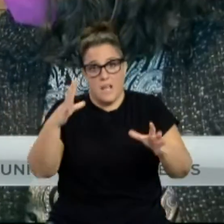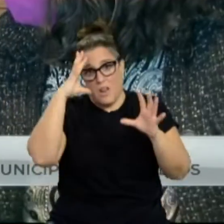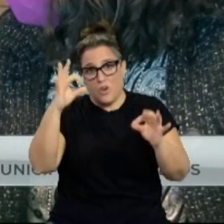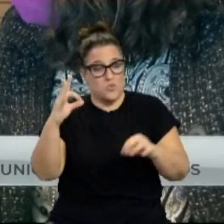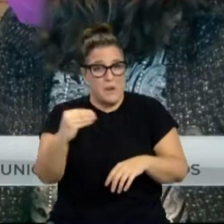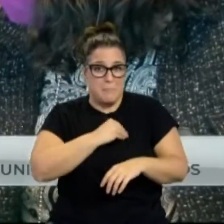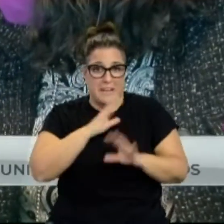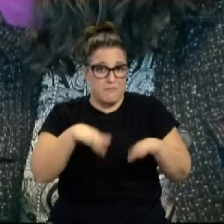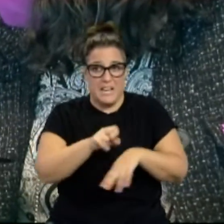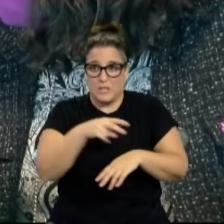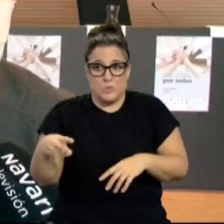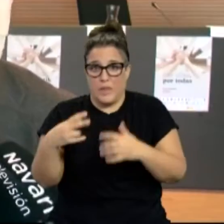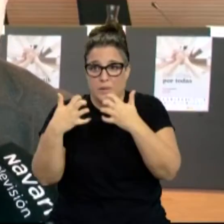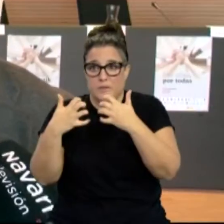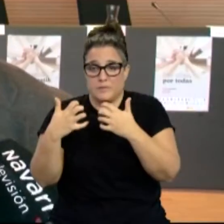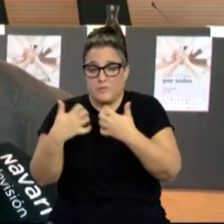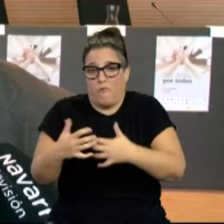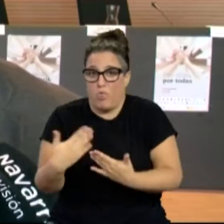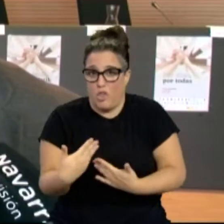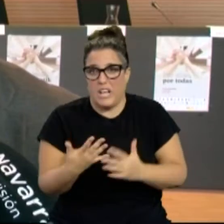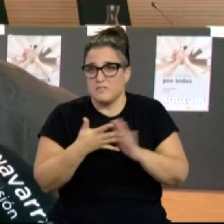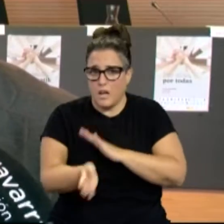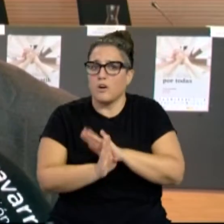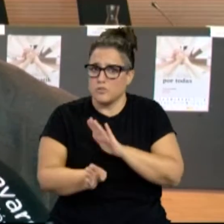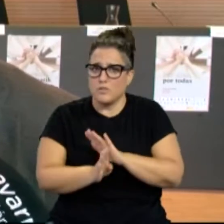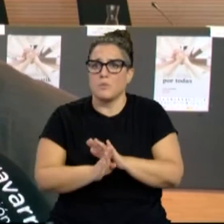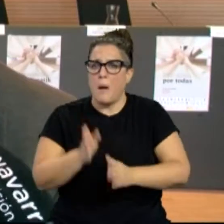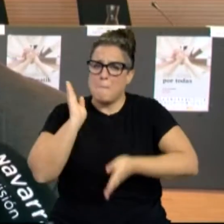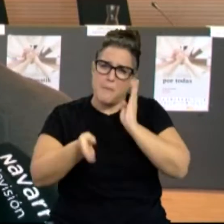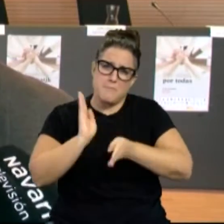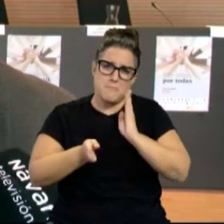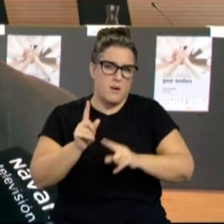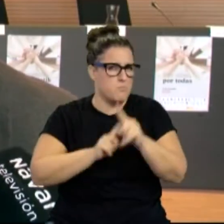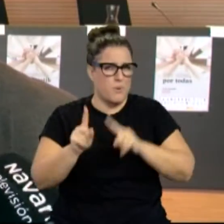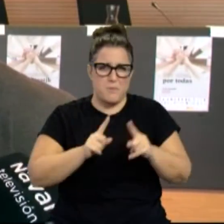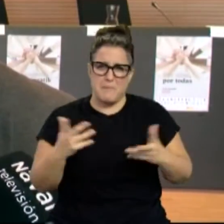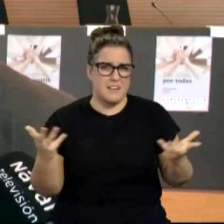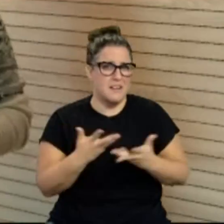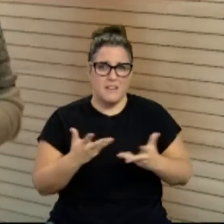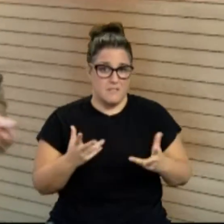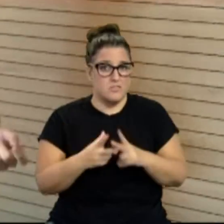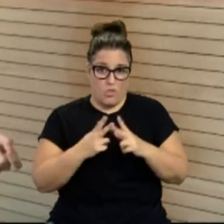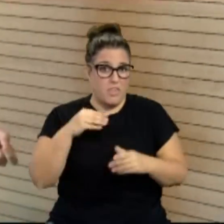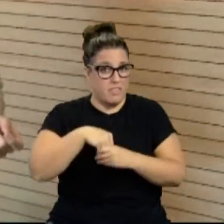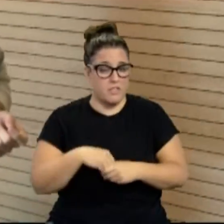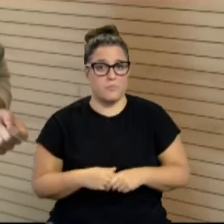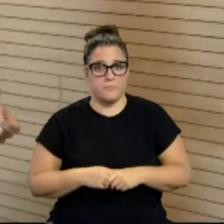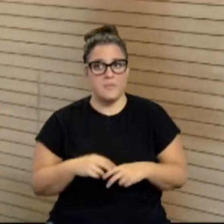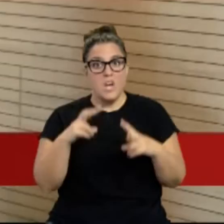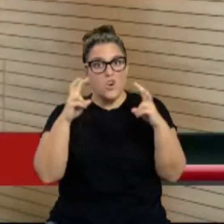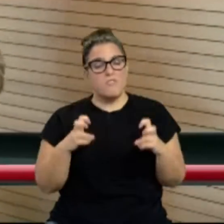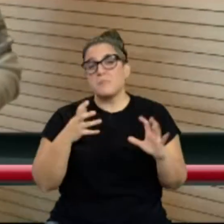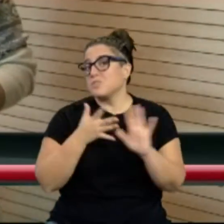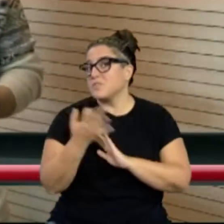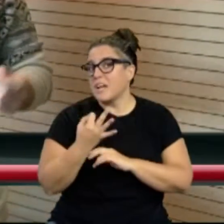que los resultados no acompañen y sigamos viendo que tenemos un enorme problema como sociedad. El confinamiento ha provocado que